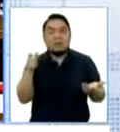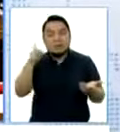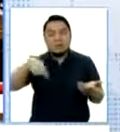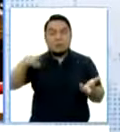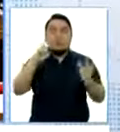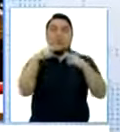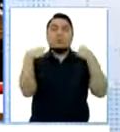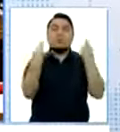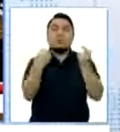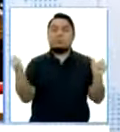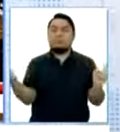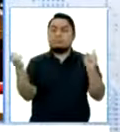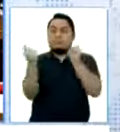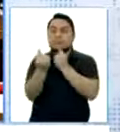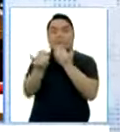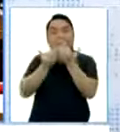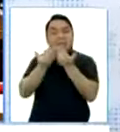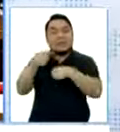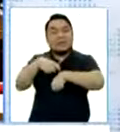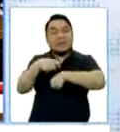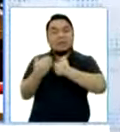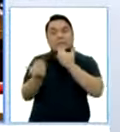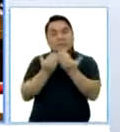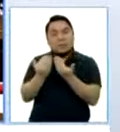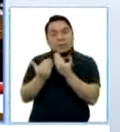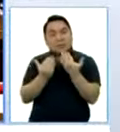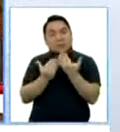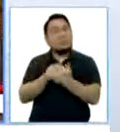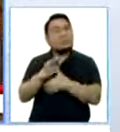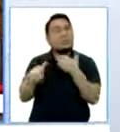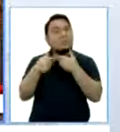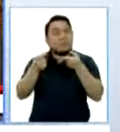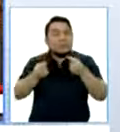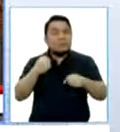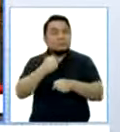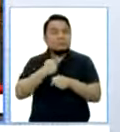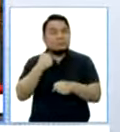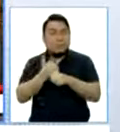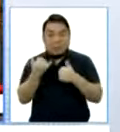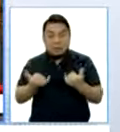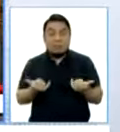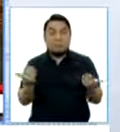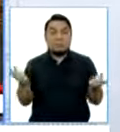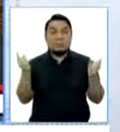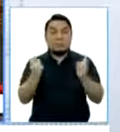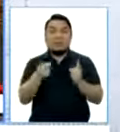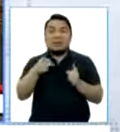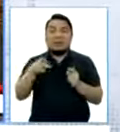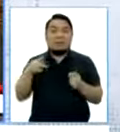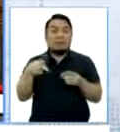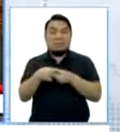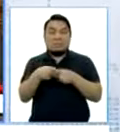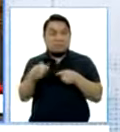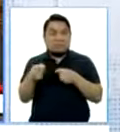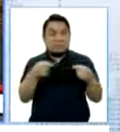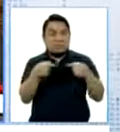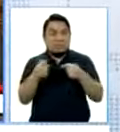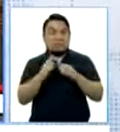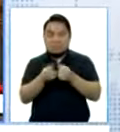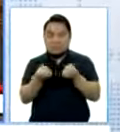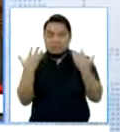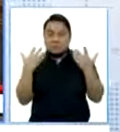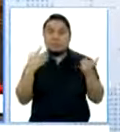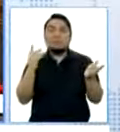un espacio de diálogo y que todos los esfuerzos que están ahora detenidos en esta disputa, más bien se